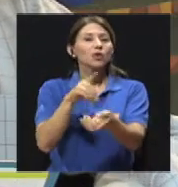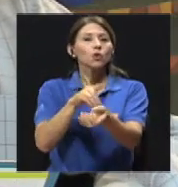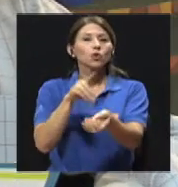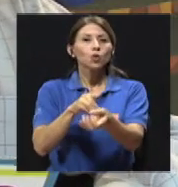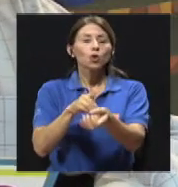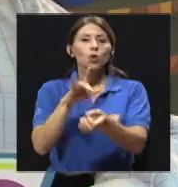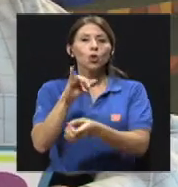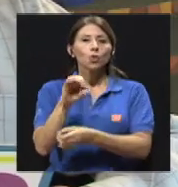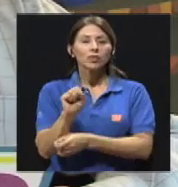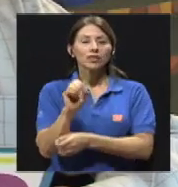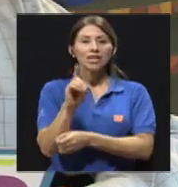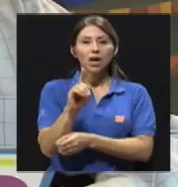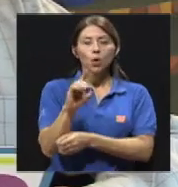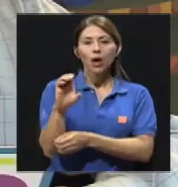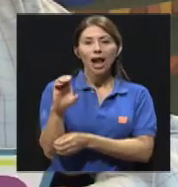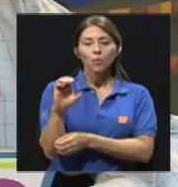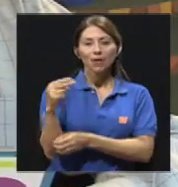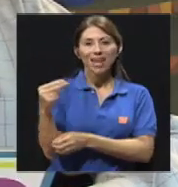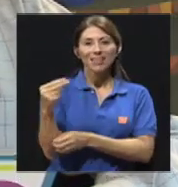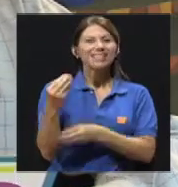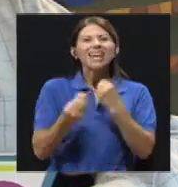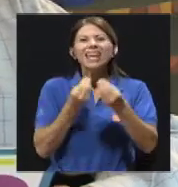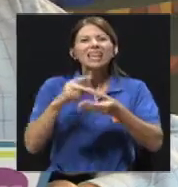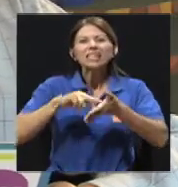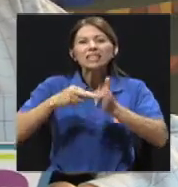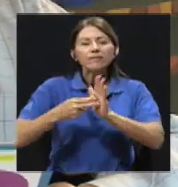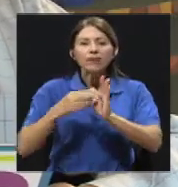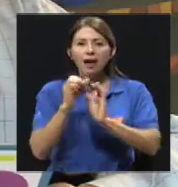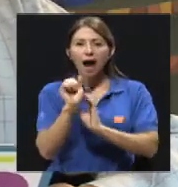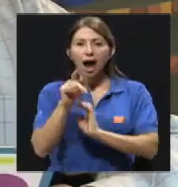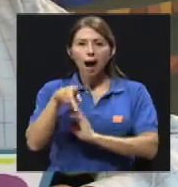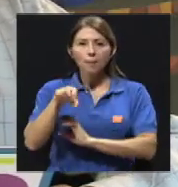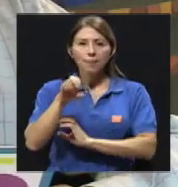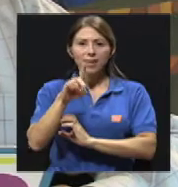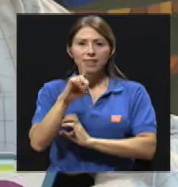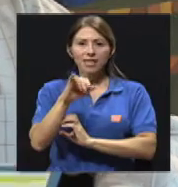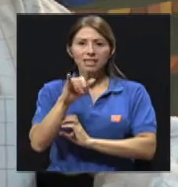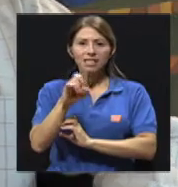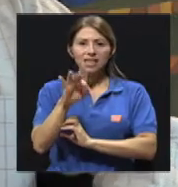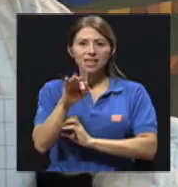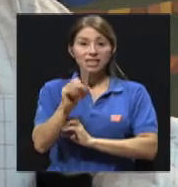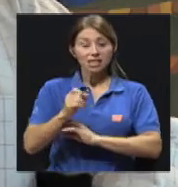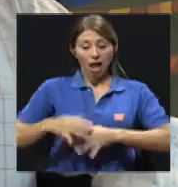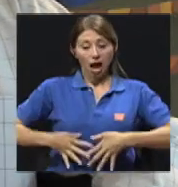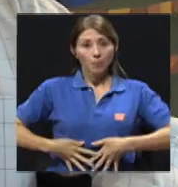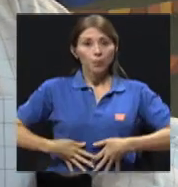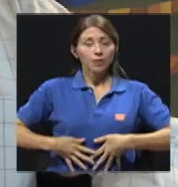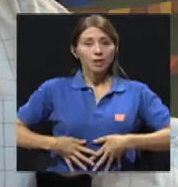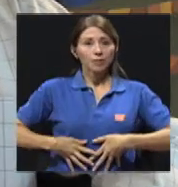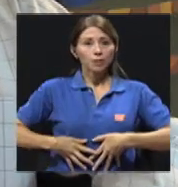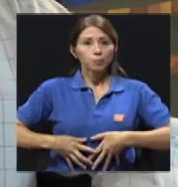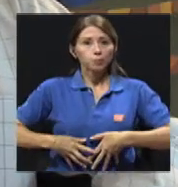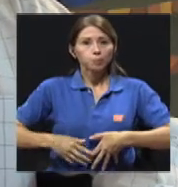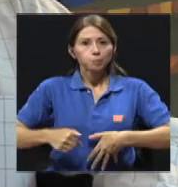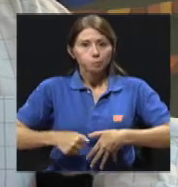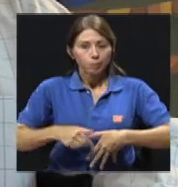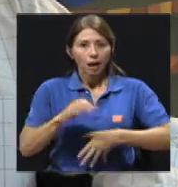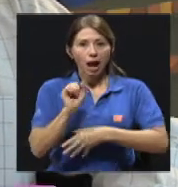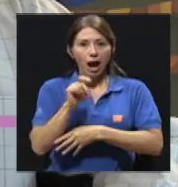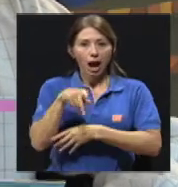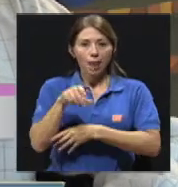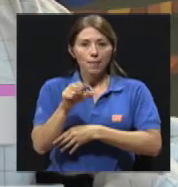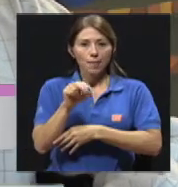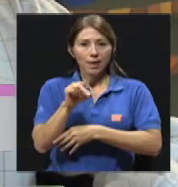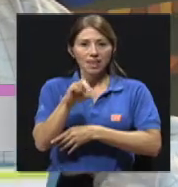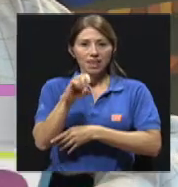apendicitis aguda es una condición inflamatoria abdominal y es la que más frecuentemente se